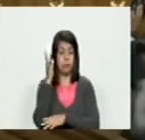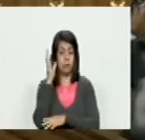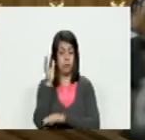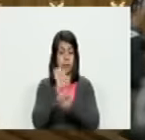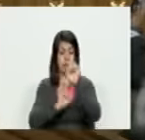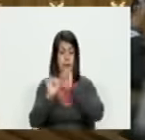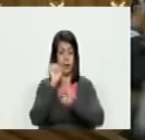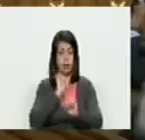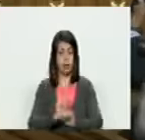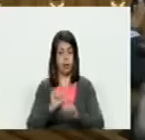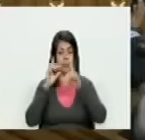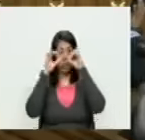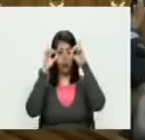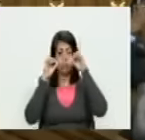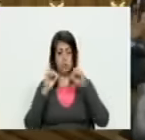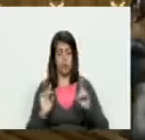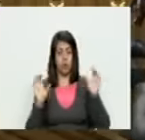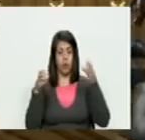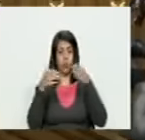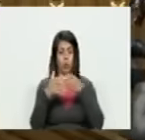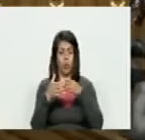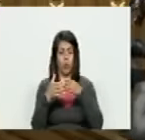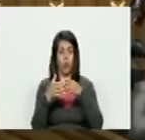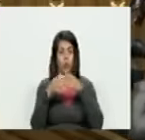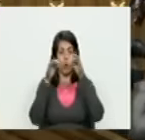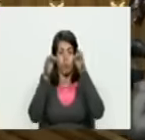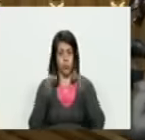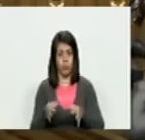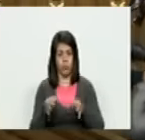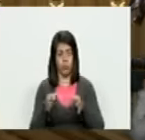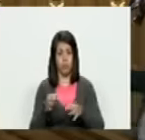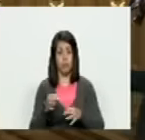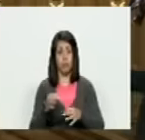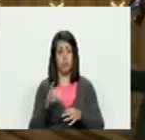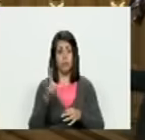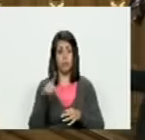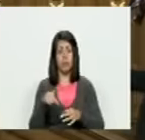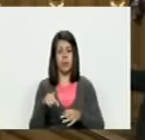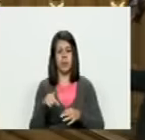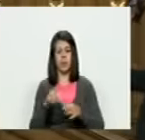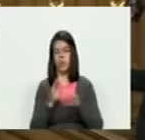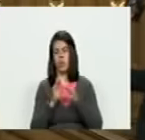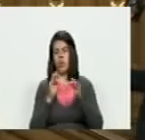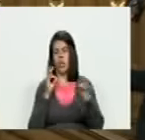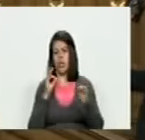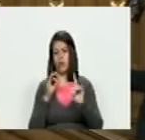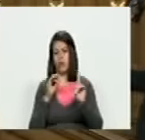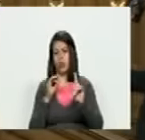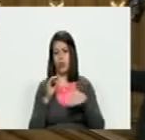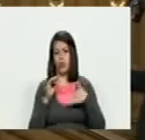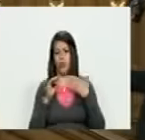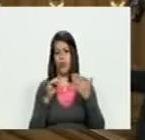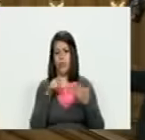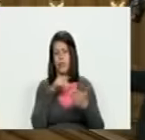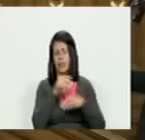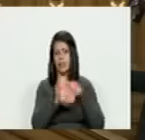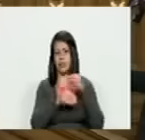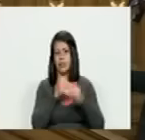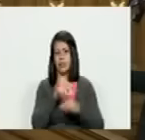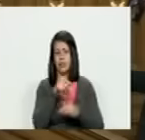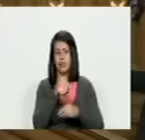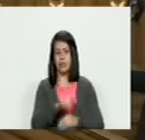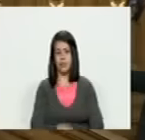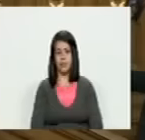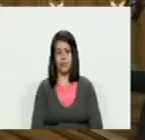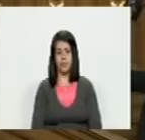defender una determinada posición incluso diste de una pieza